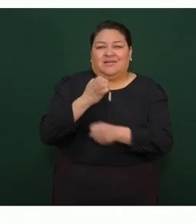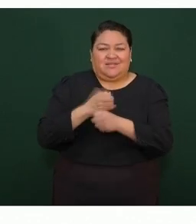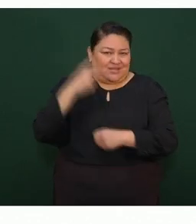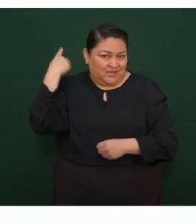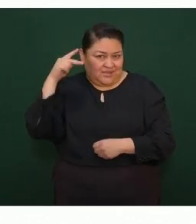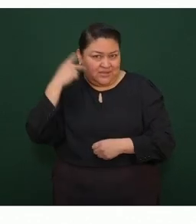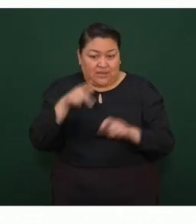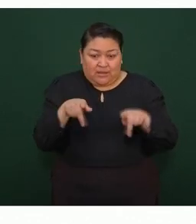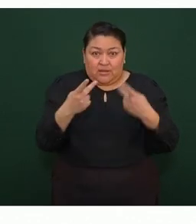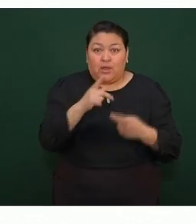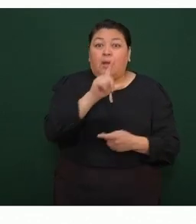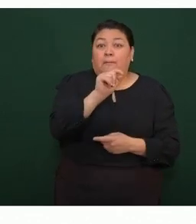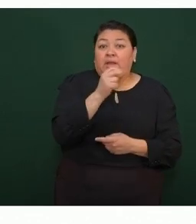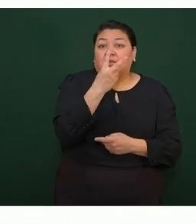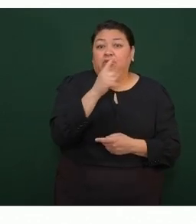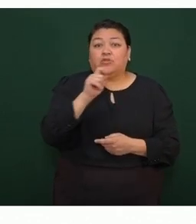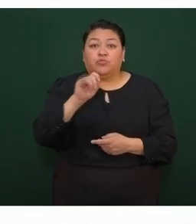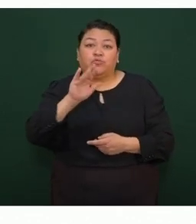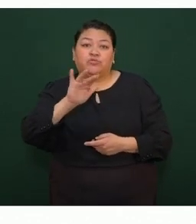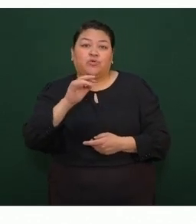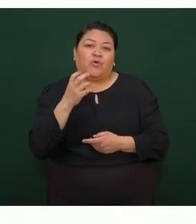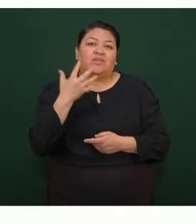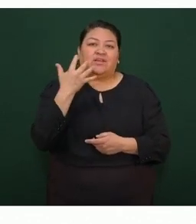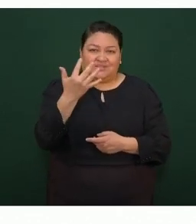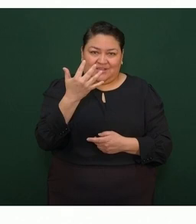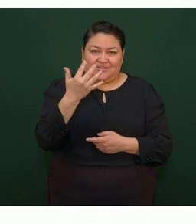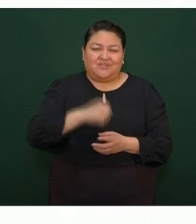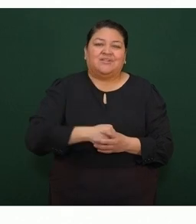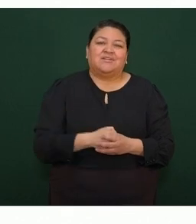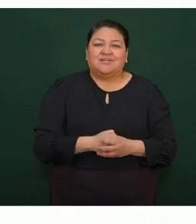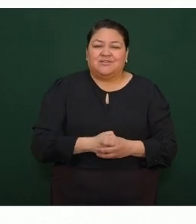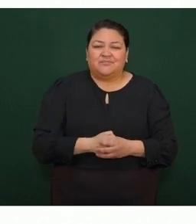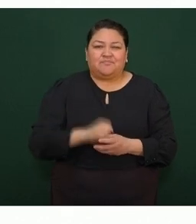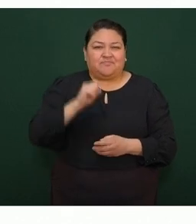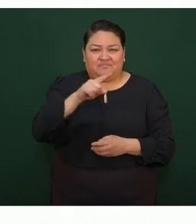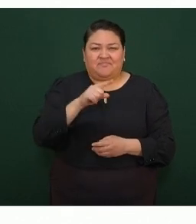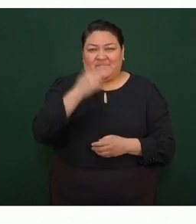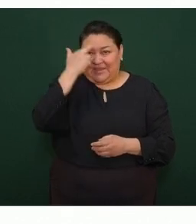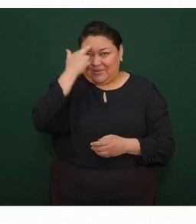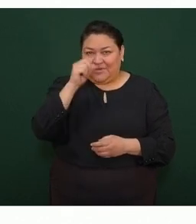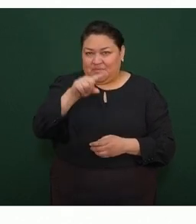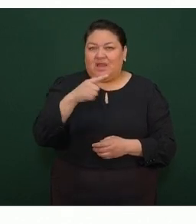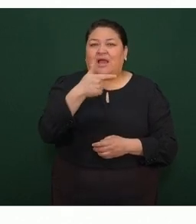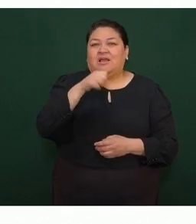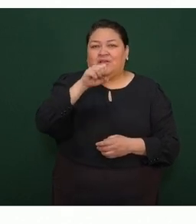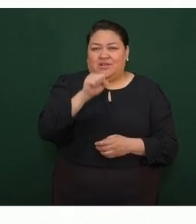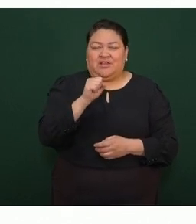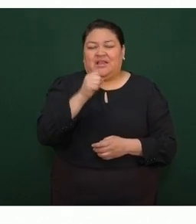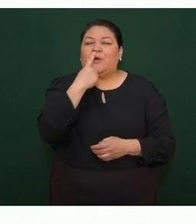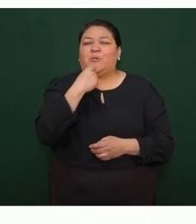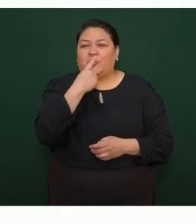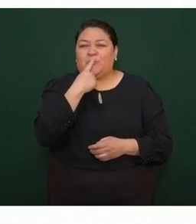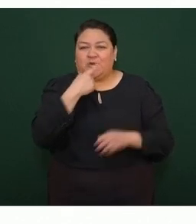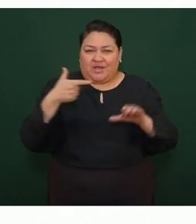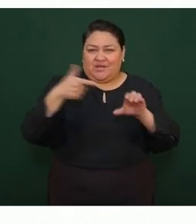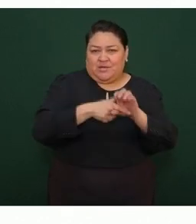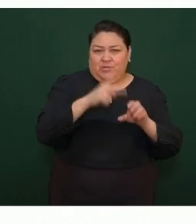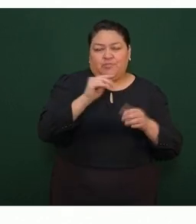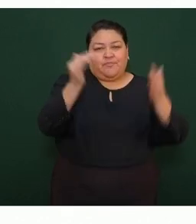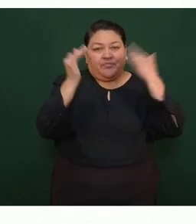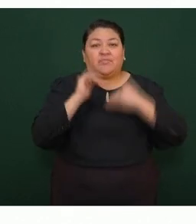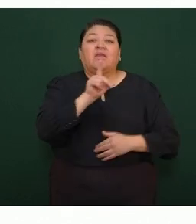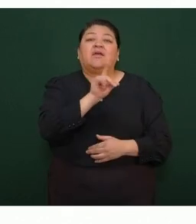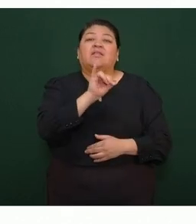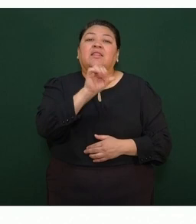Puebla, a sólo 22 pesos con 55 centavos en el caso de la gasolina Premium. Y ahora pasando al diésel,